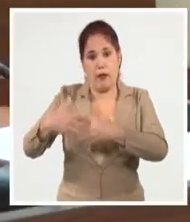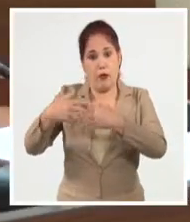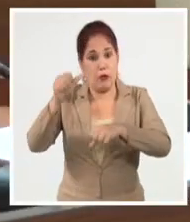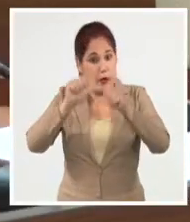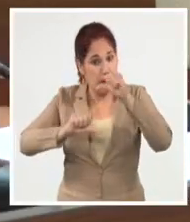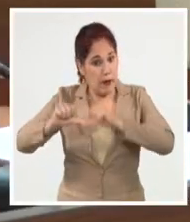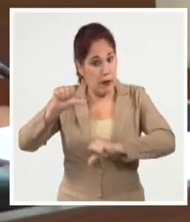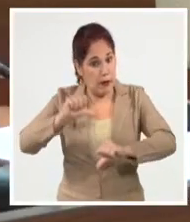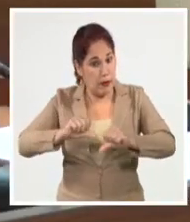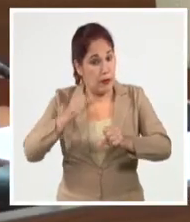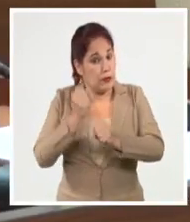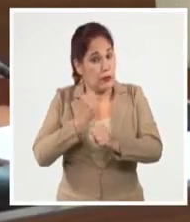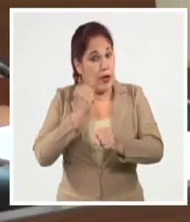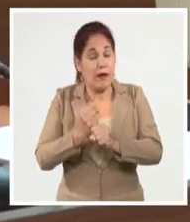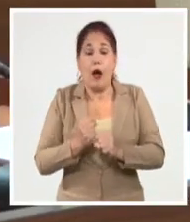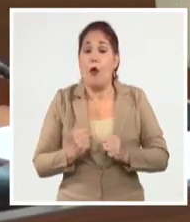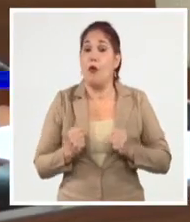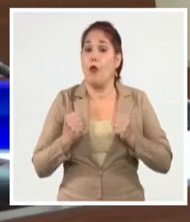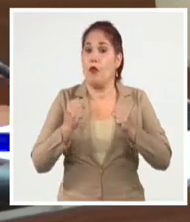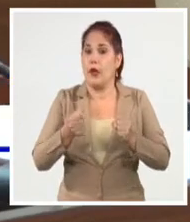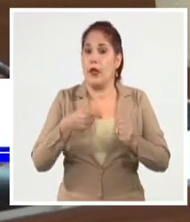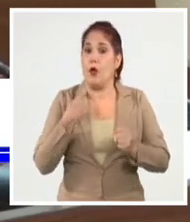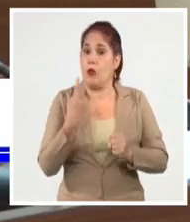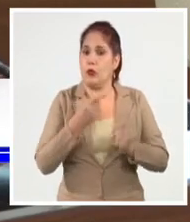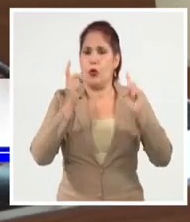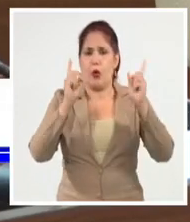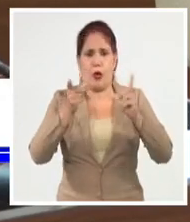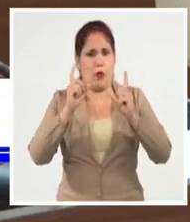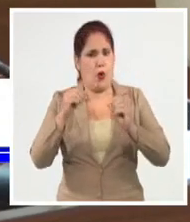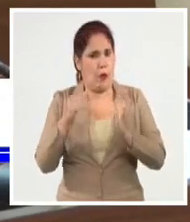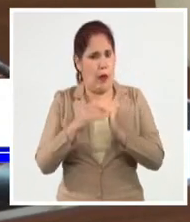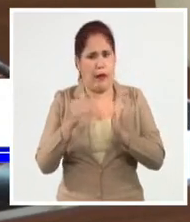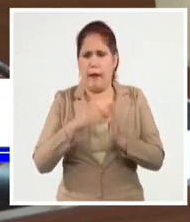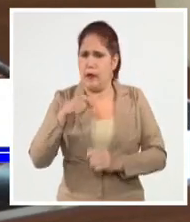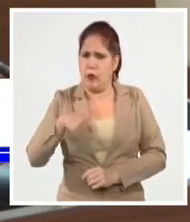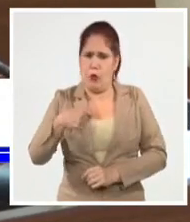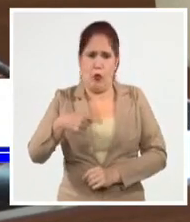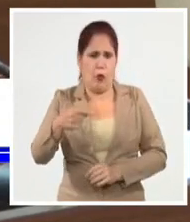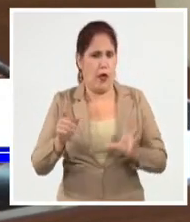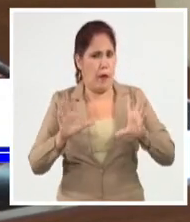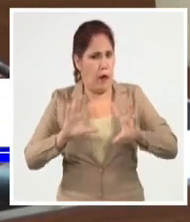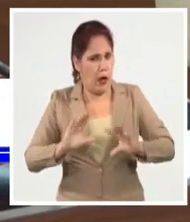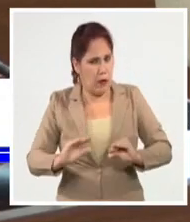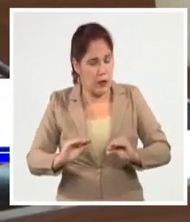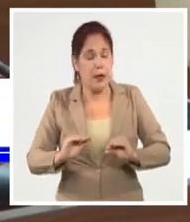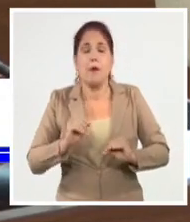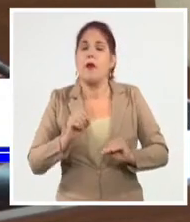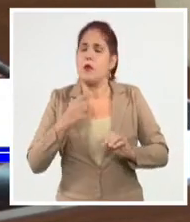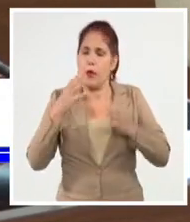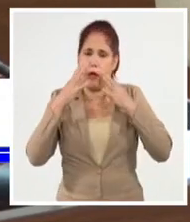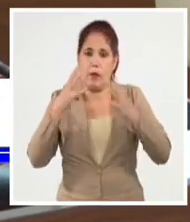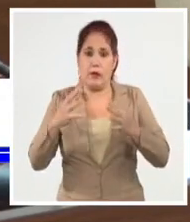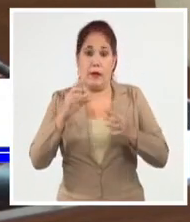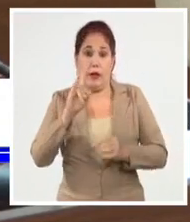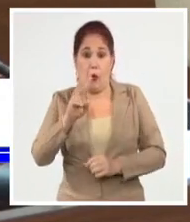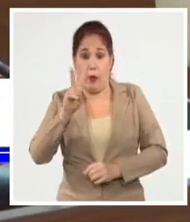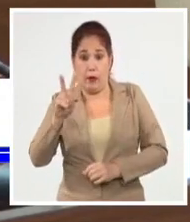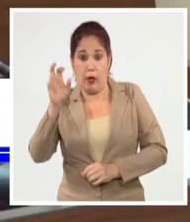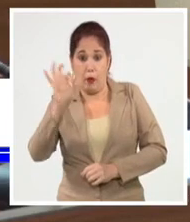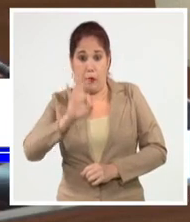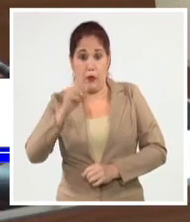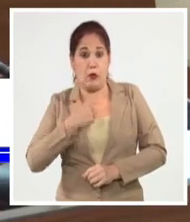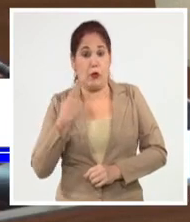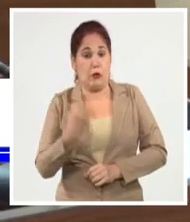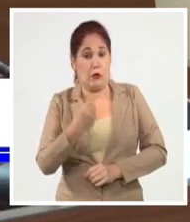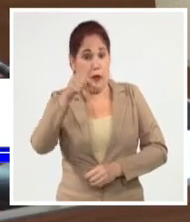que es un trabajo intenso, estamos haciendo reuniones todas las tardes, todas las noches, pero ese es un reto. Que lo podemos cumplir, estamos